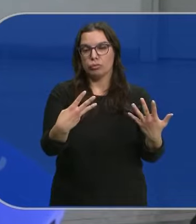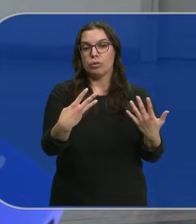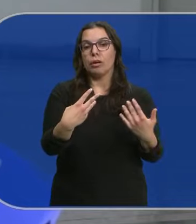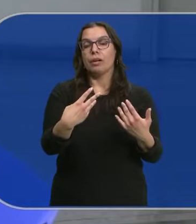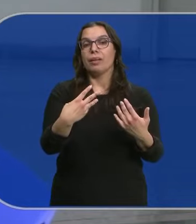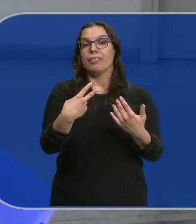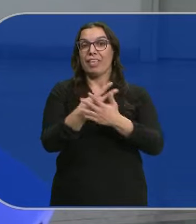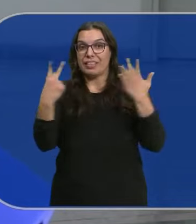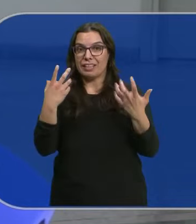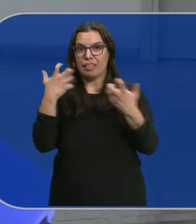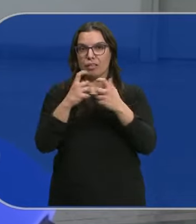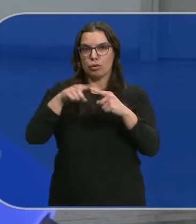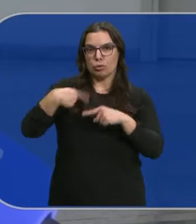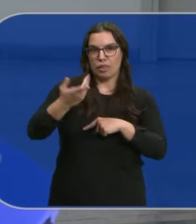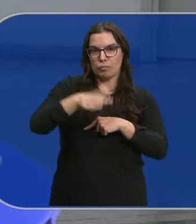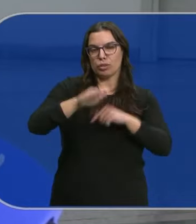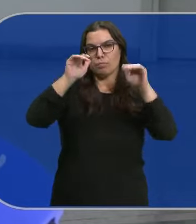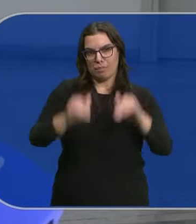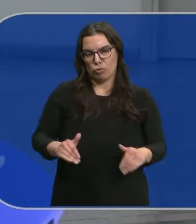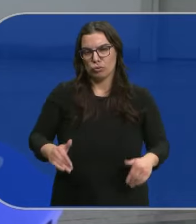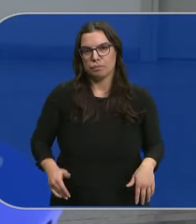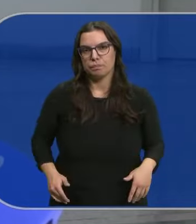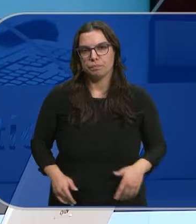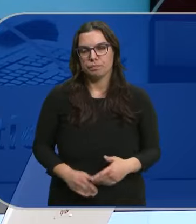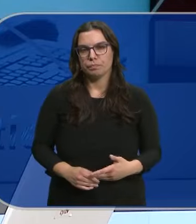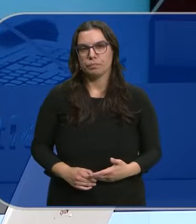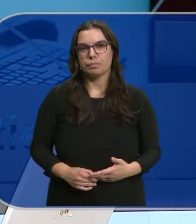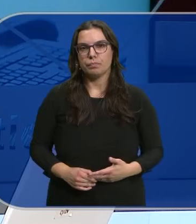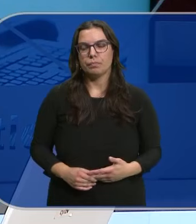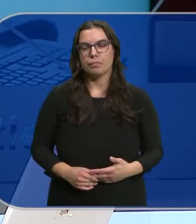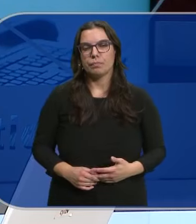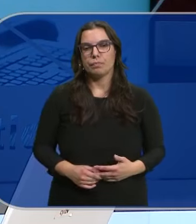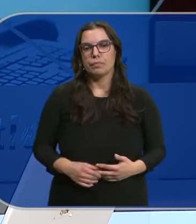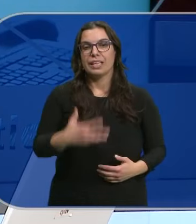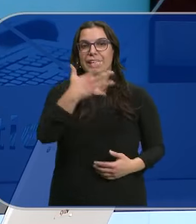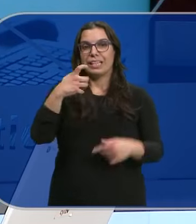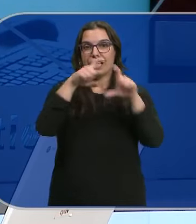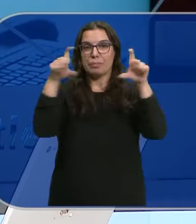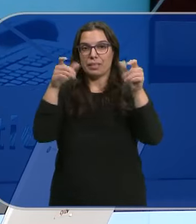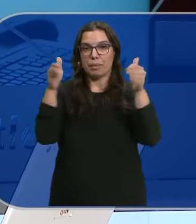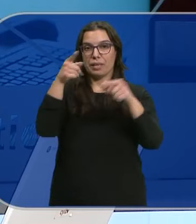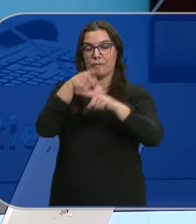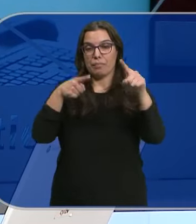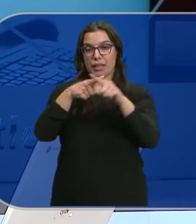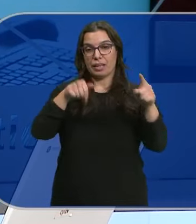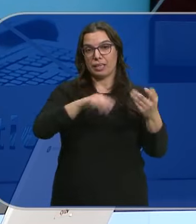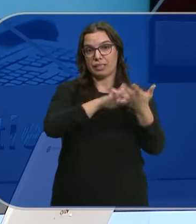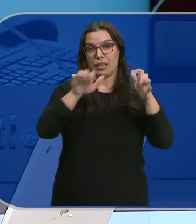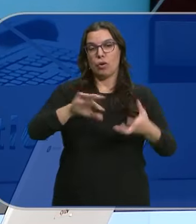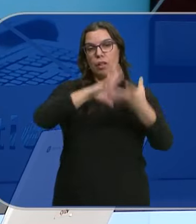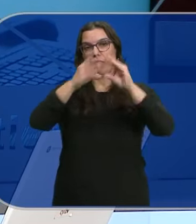17 accidentes mortales Menos Son 500 Las pymes De Castilla y León Que han dado el salto A